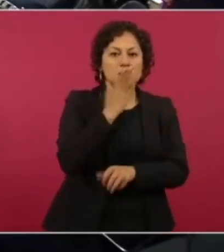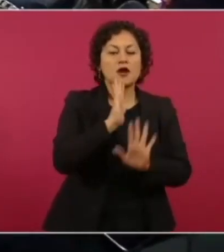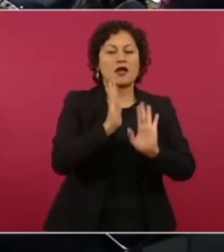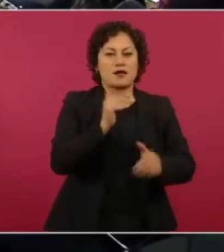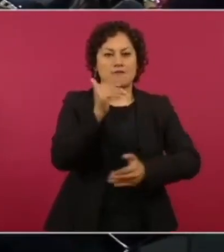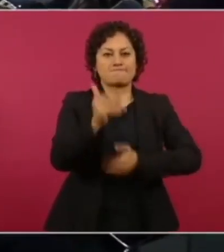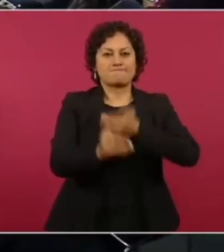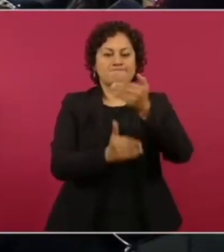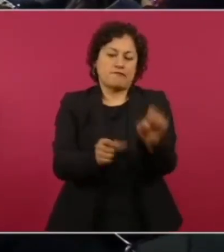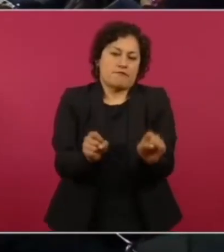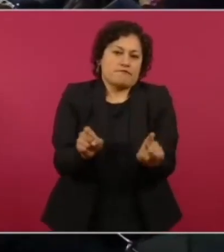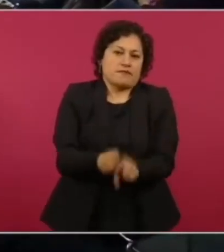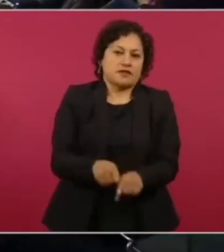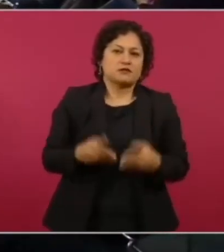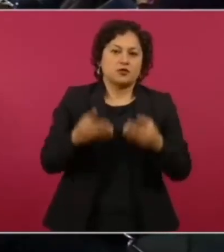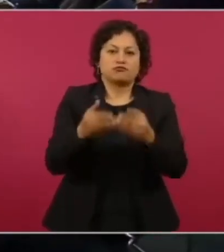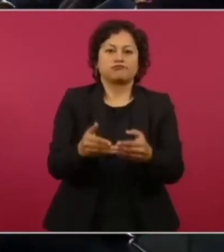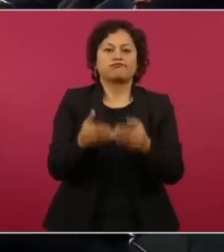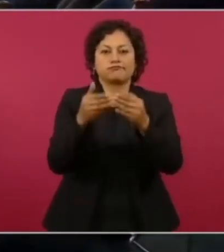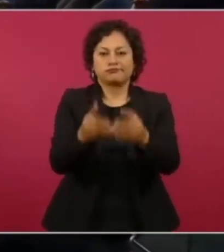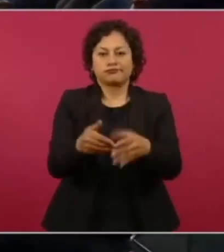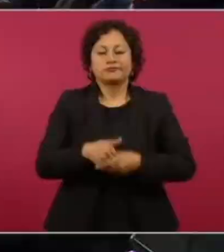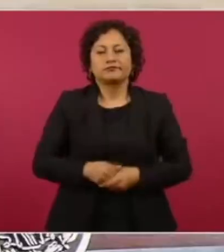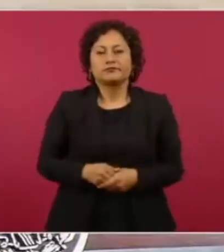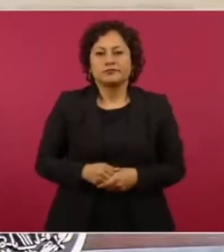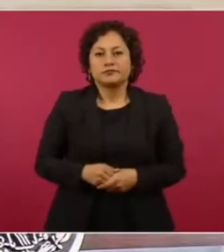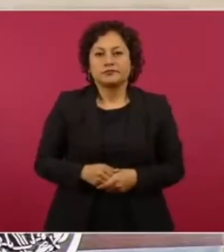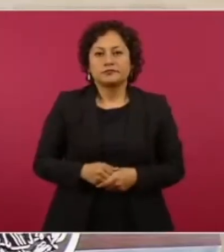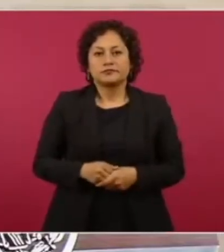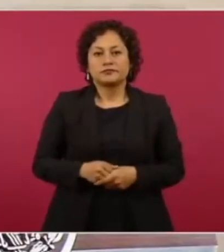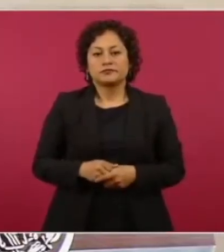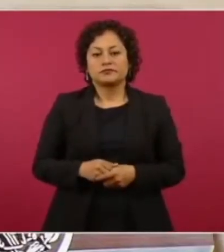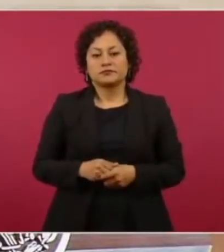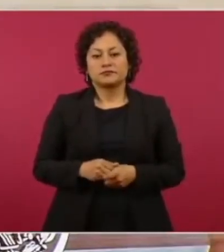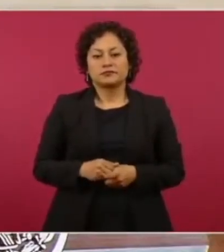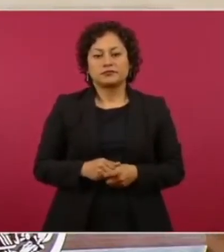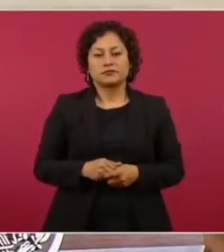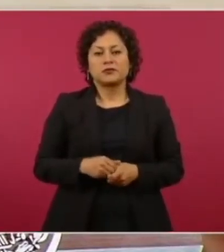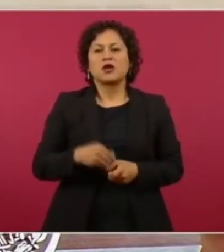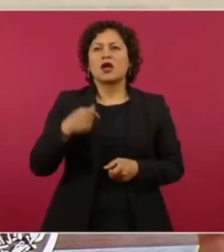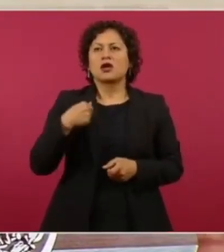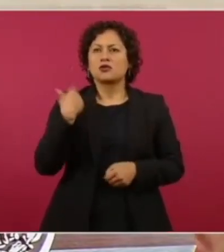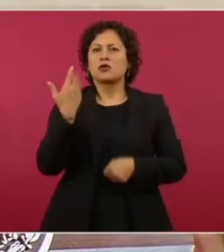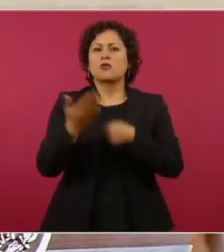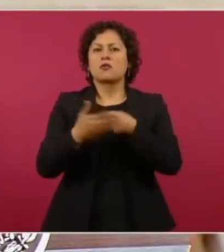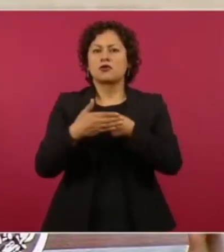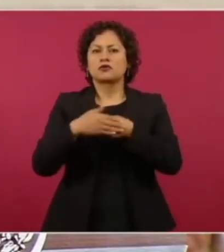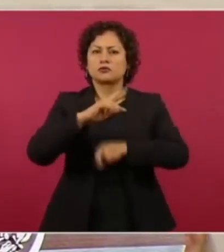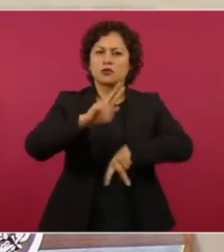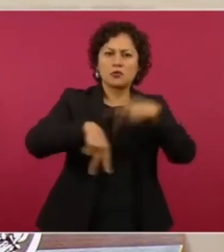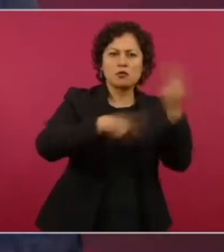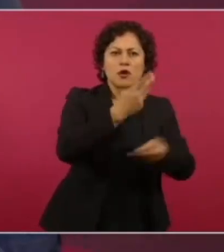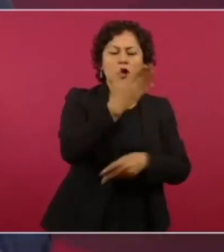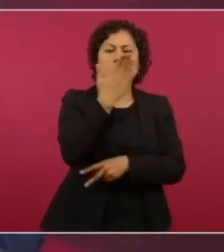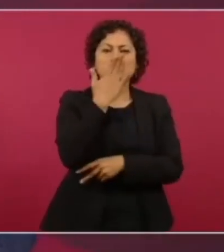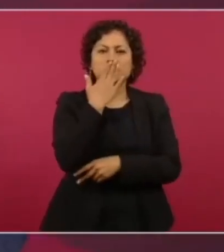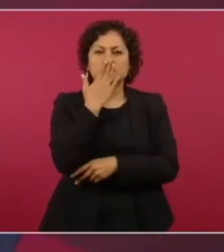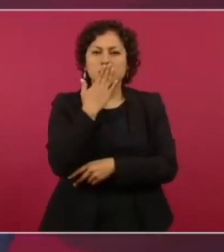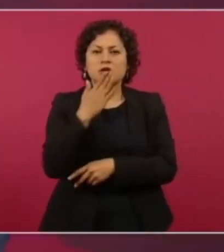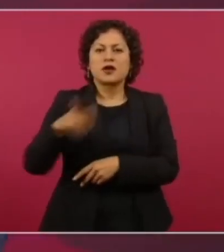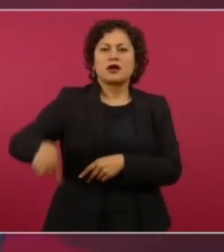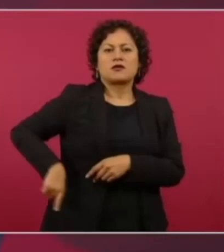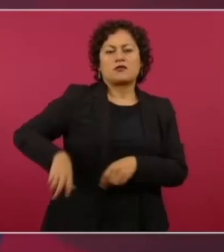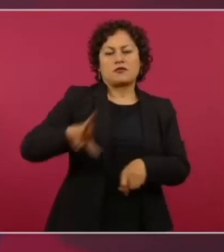los puertos. Y yo voy a estar en Sonora con el gobernador Alfonso